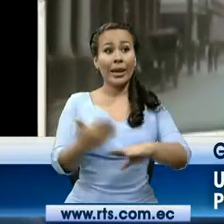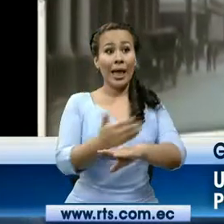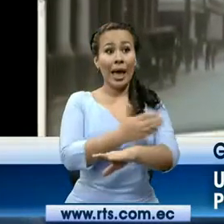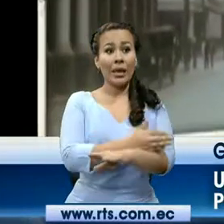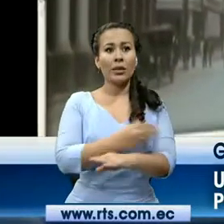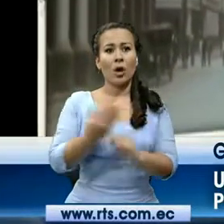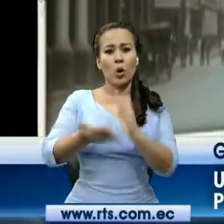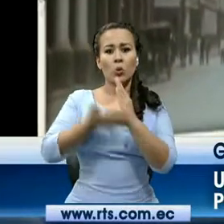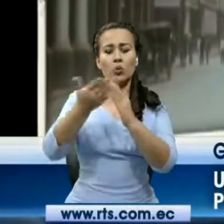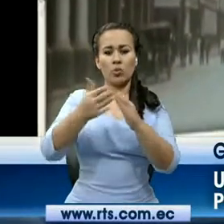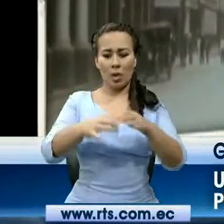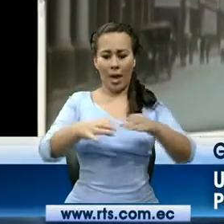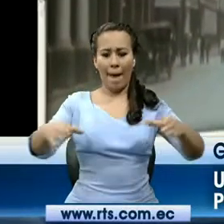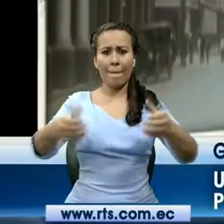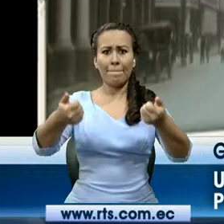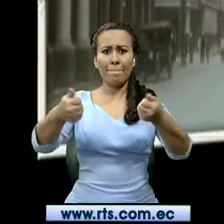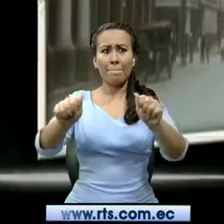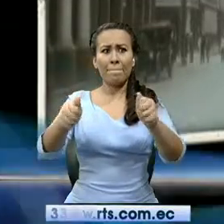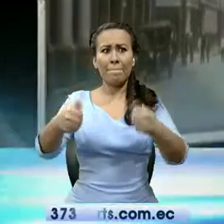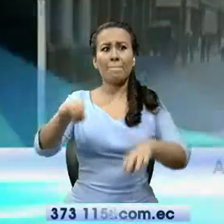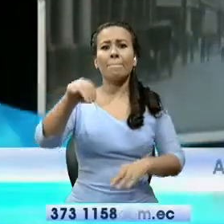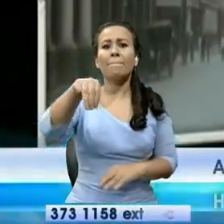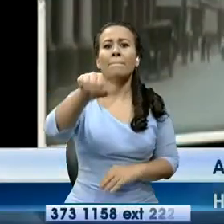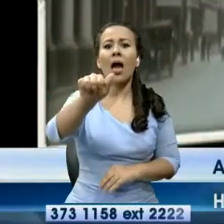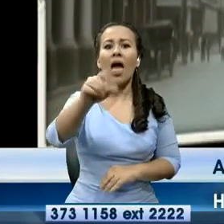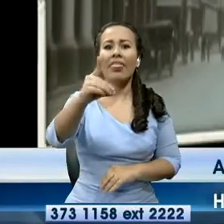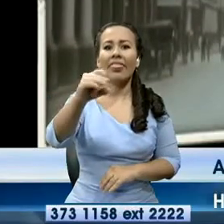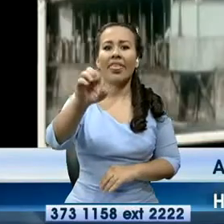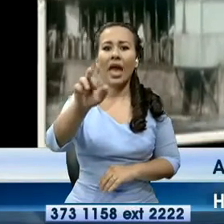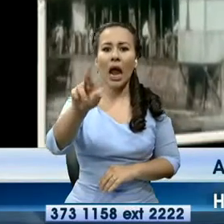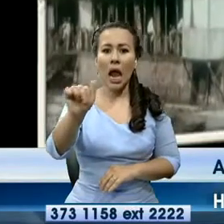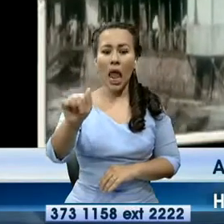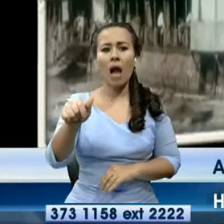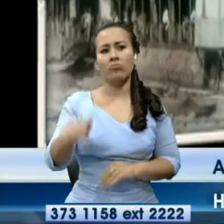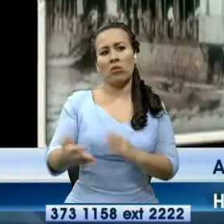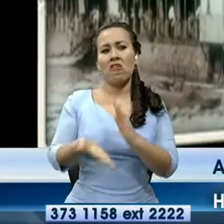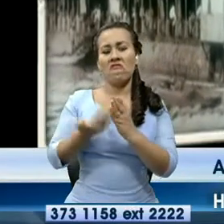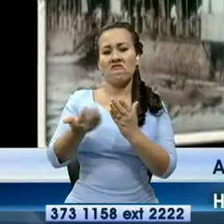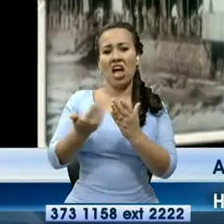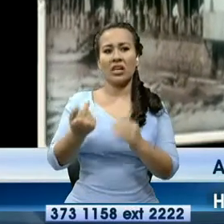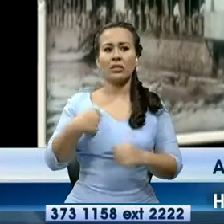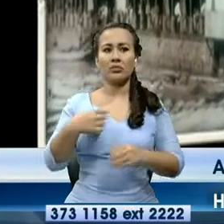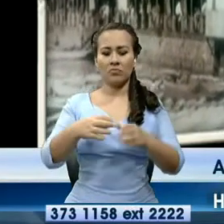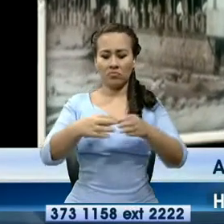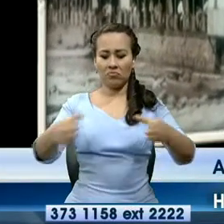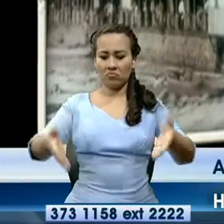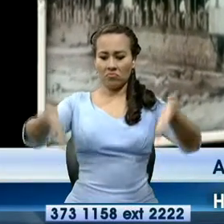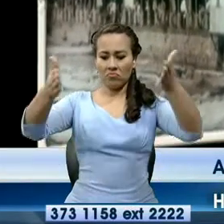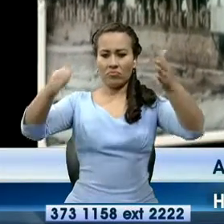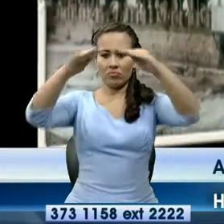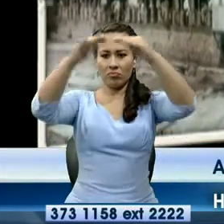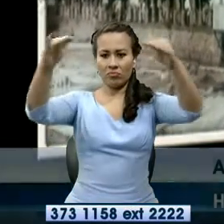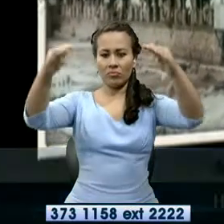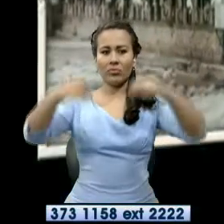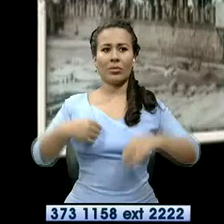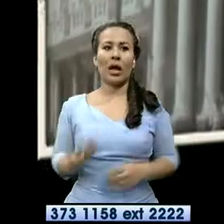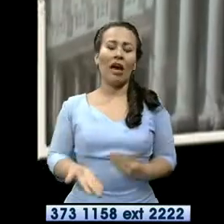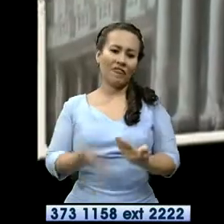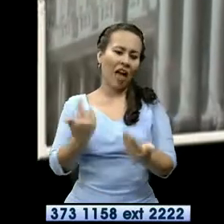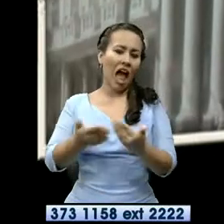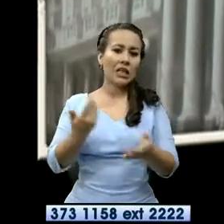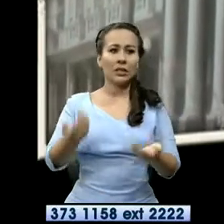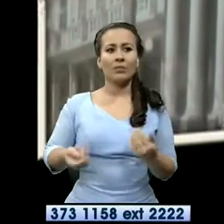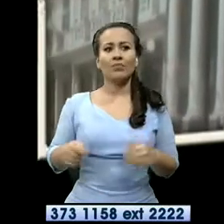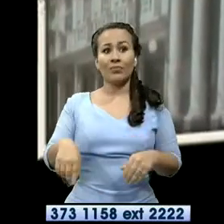construcciones de madera, con portales de madera inclusive. Era más fácil poner dos cuartones y unas tablas que en cementar. El